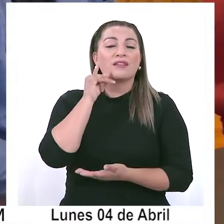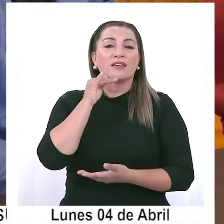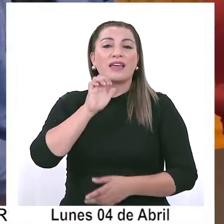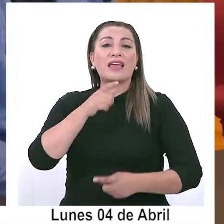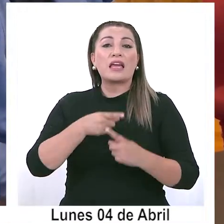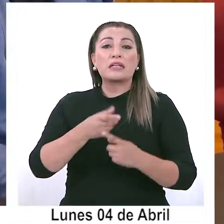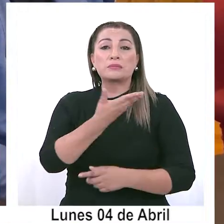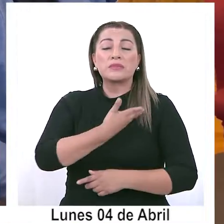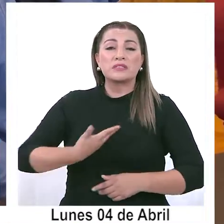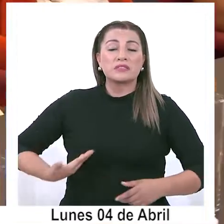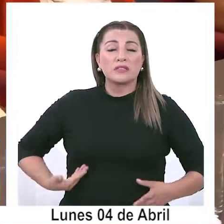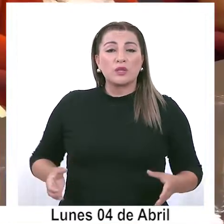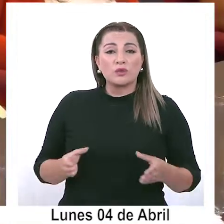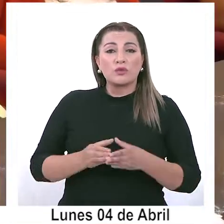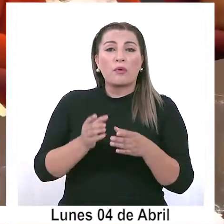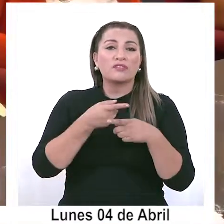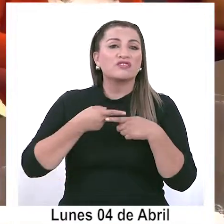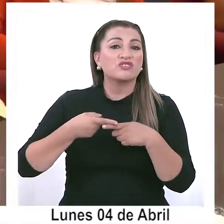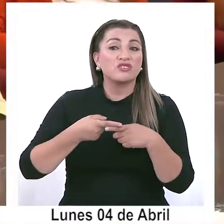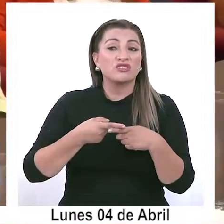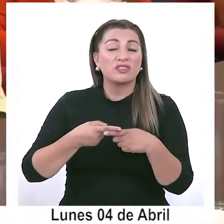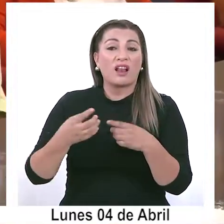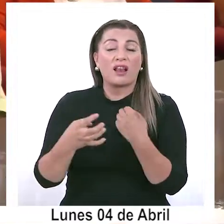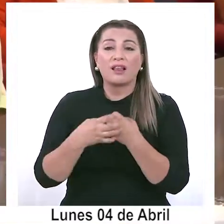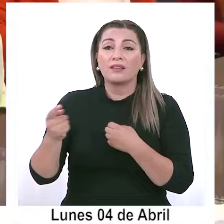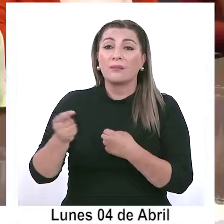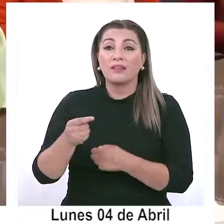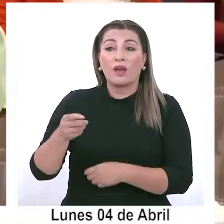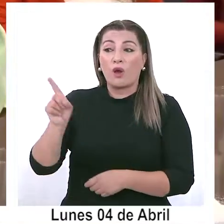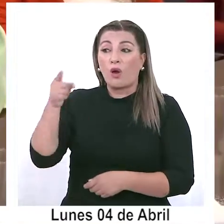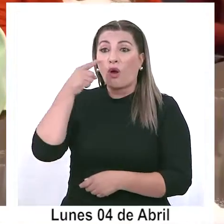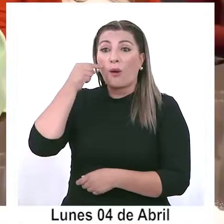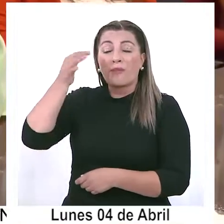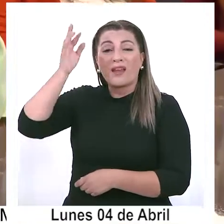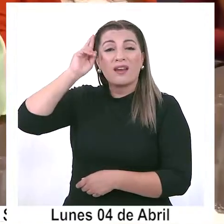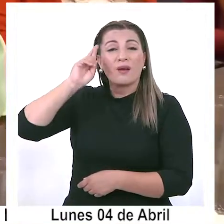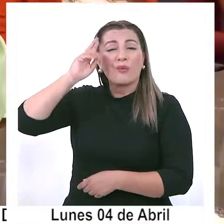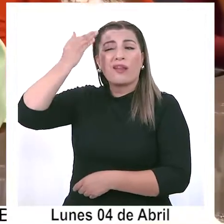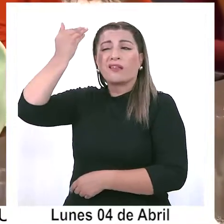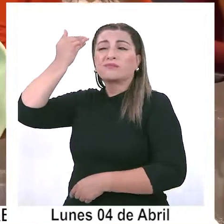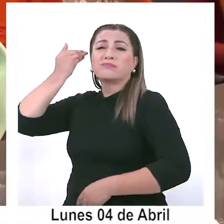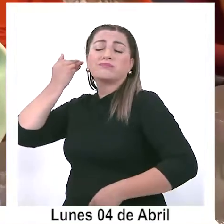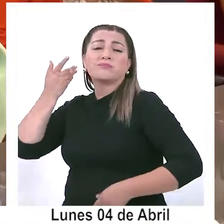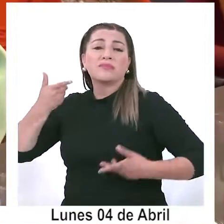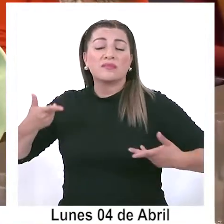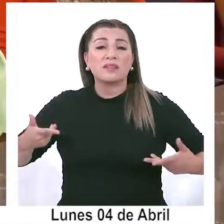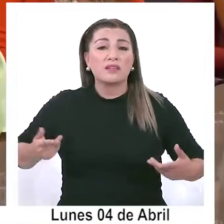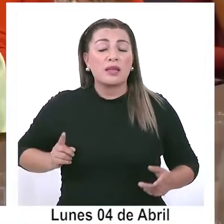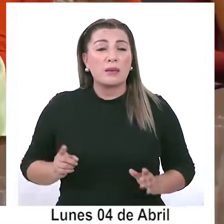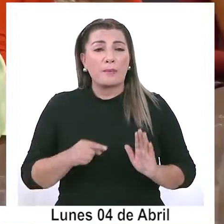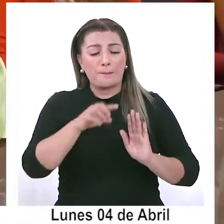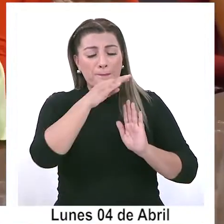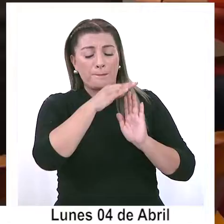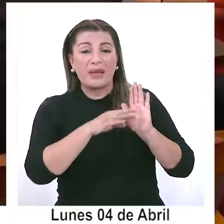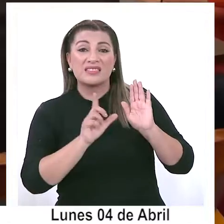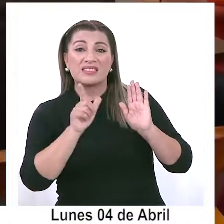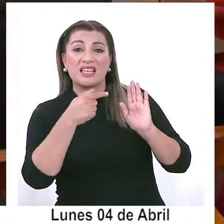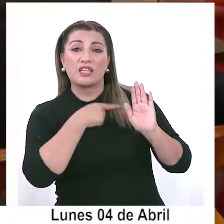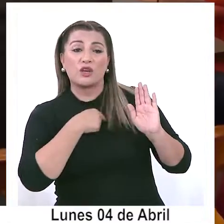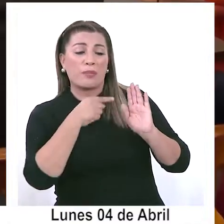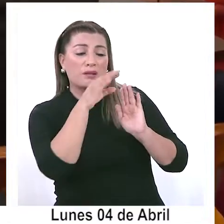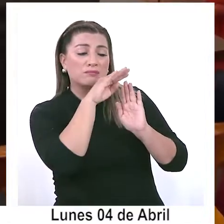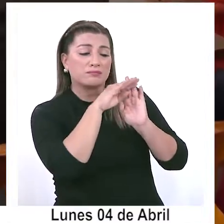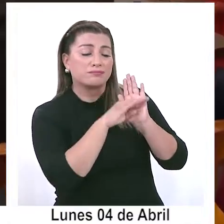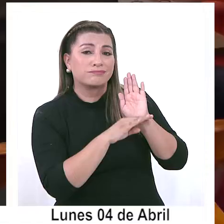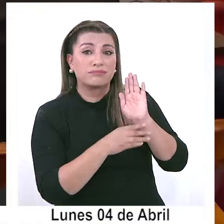expresidente del Partido Socialista en Tarapacá recordó que se presentó al gobierno una lista de siete nombres de